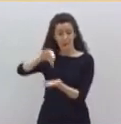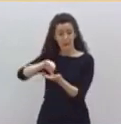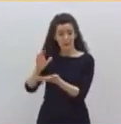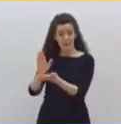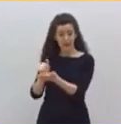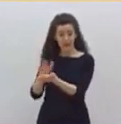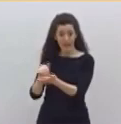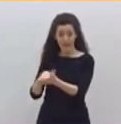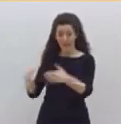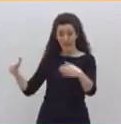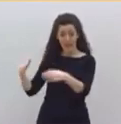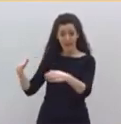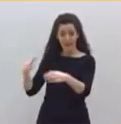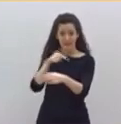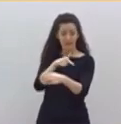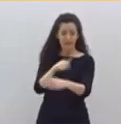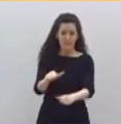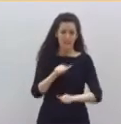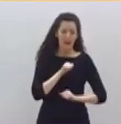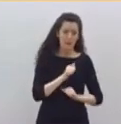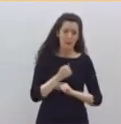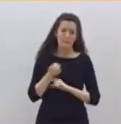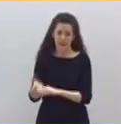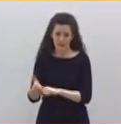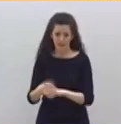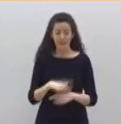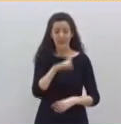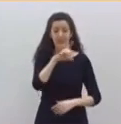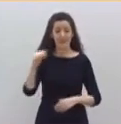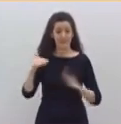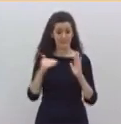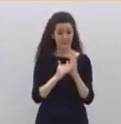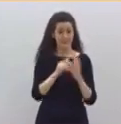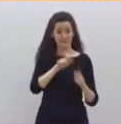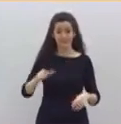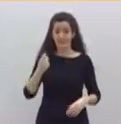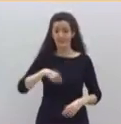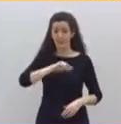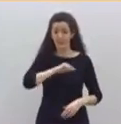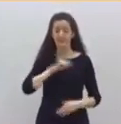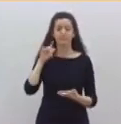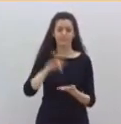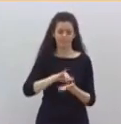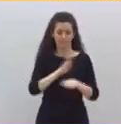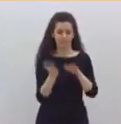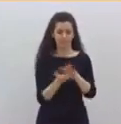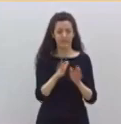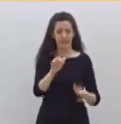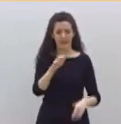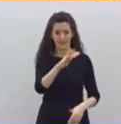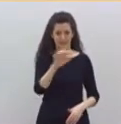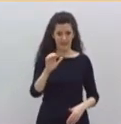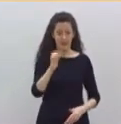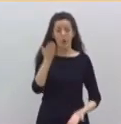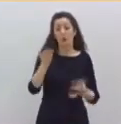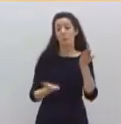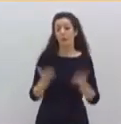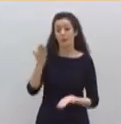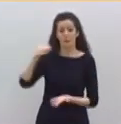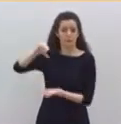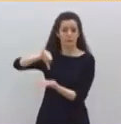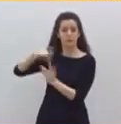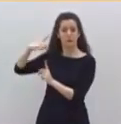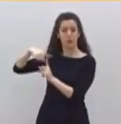que cada día hay 100.000 españoles de media que se han acogido a un ERTE para que se hagan una idea. Más que toda la ciudad de Toledo. Todos los días.